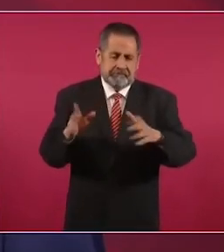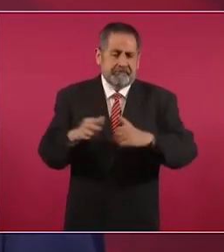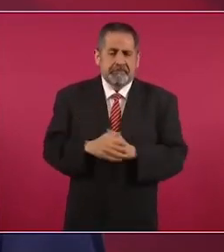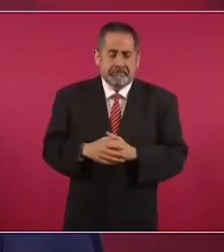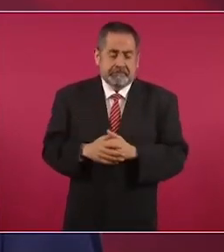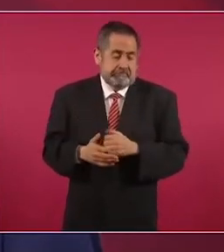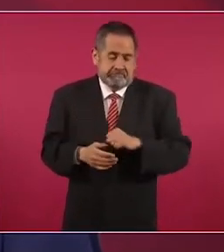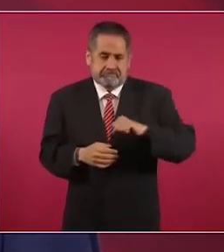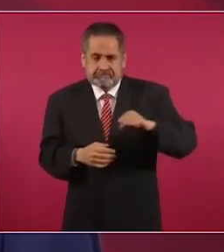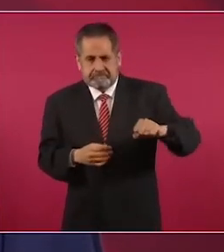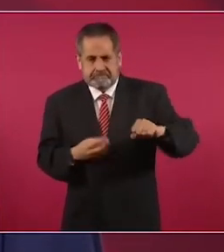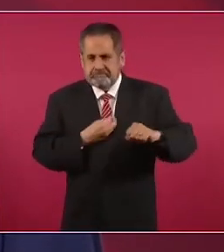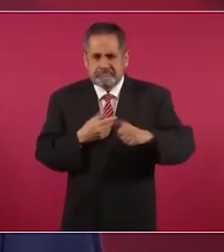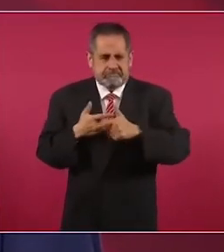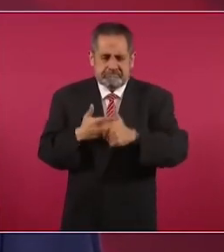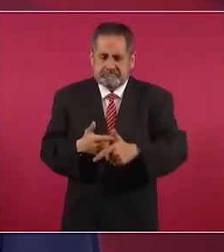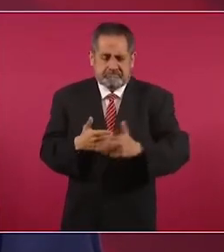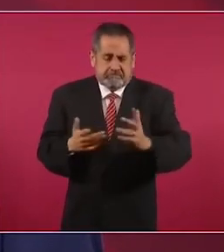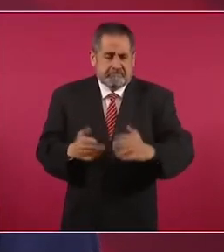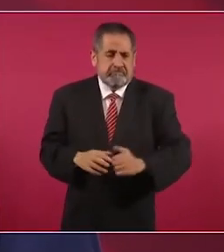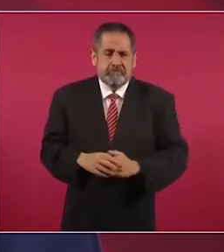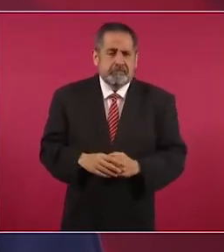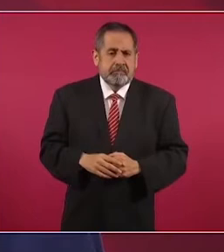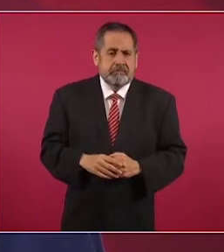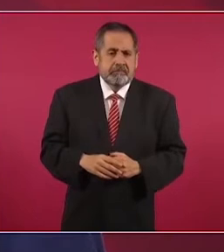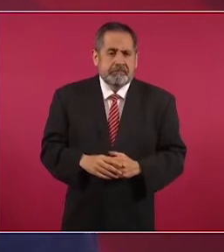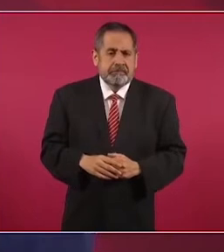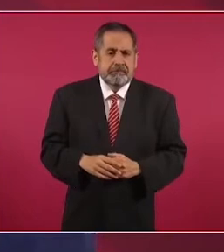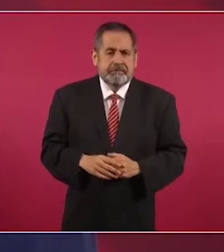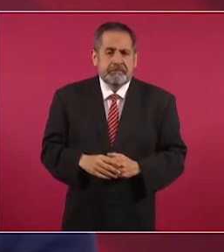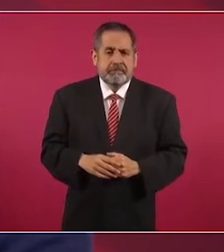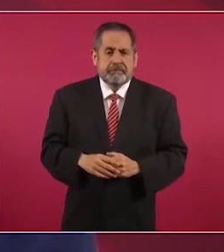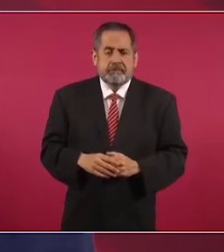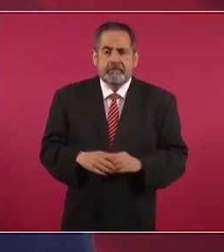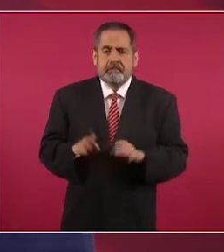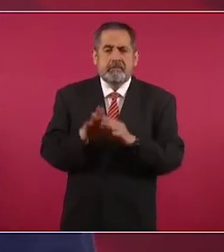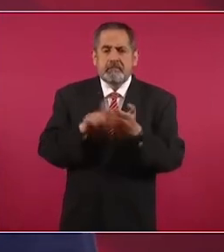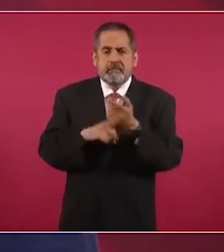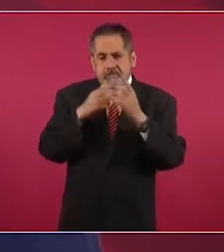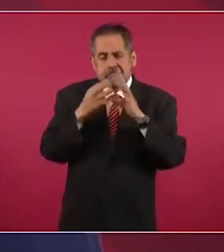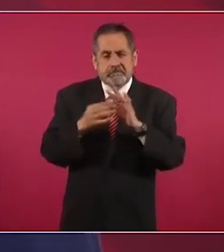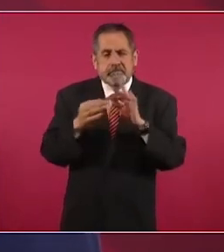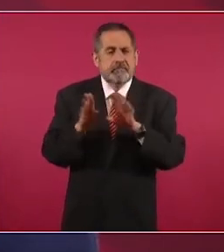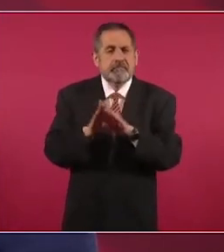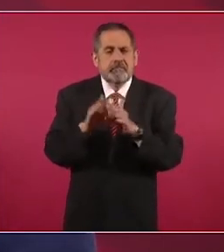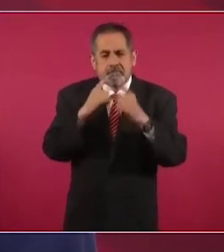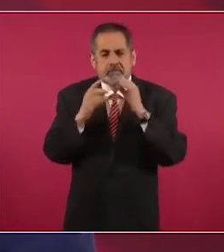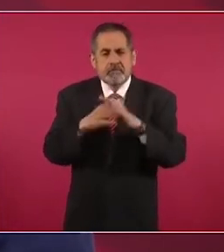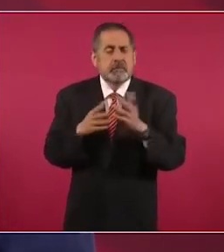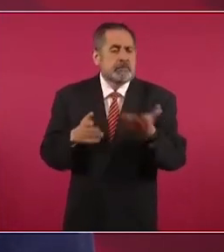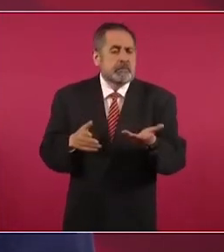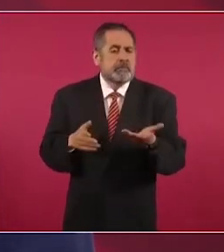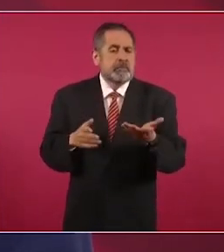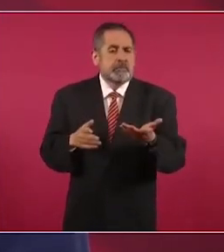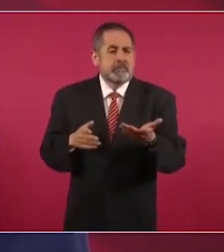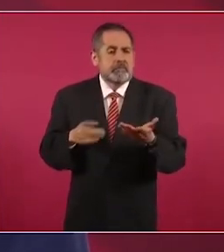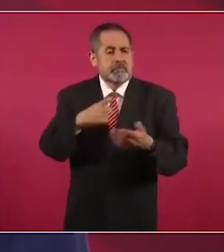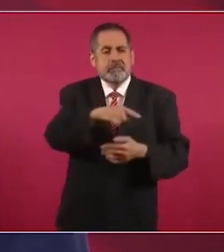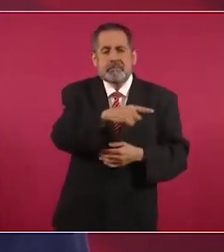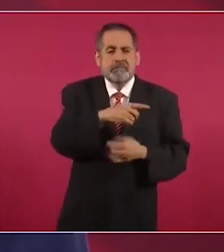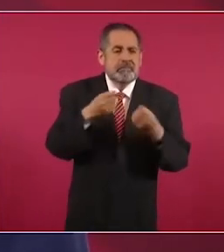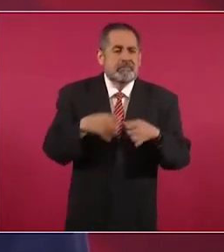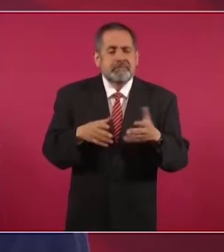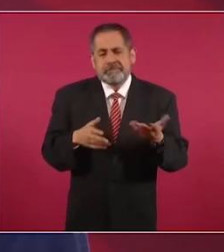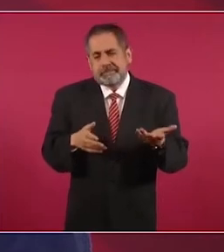y esto pues afecta intereses creados